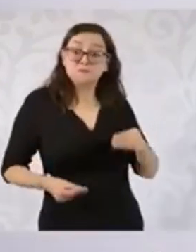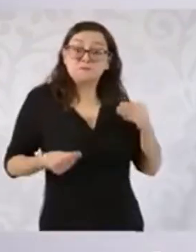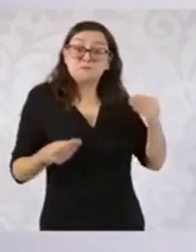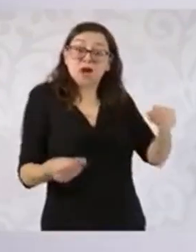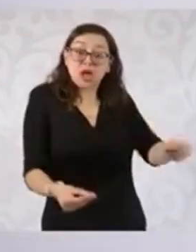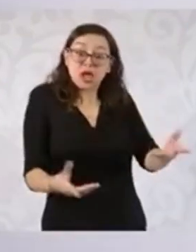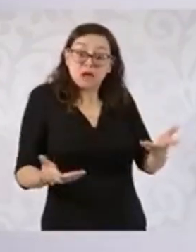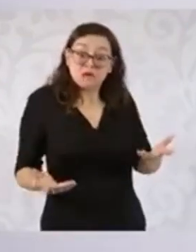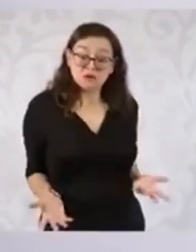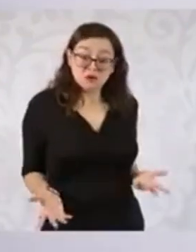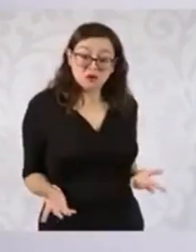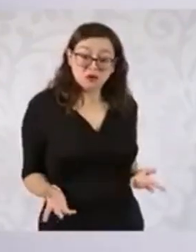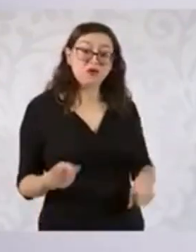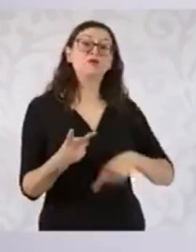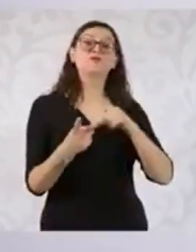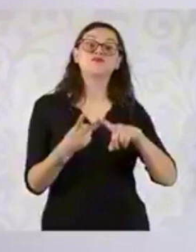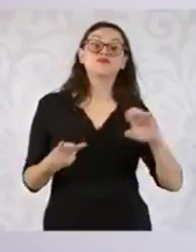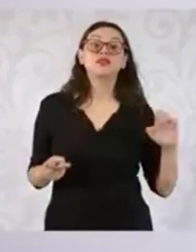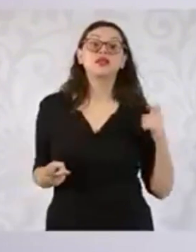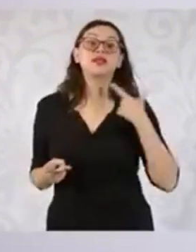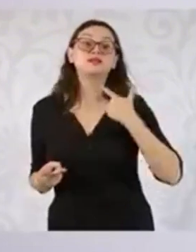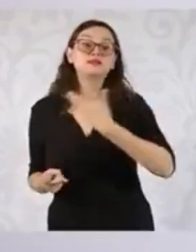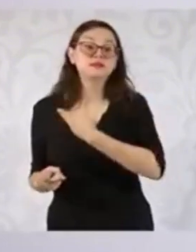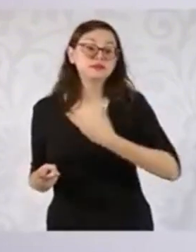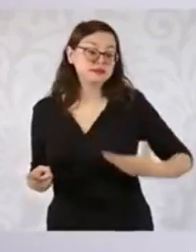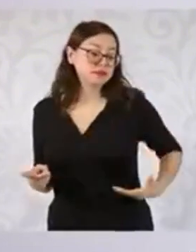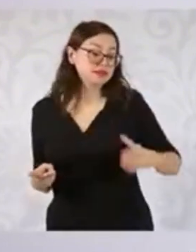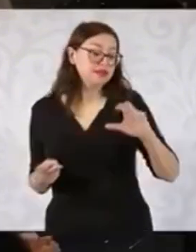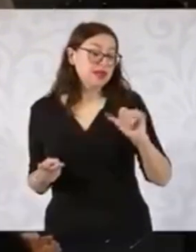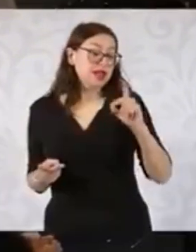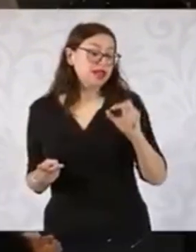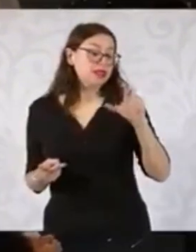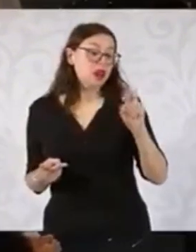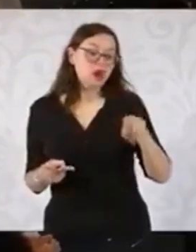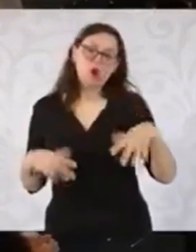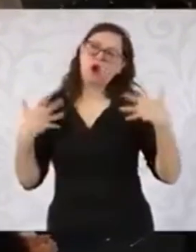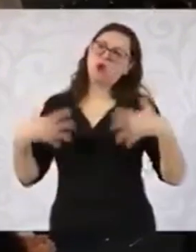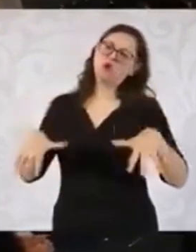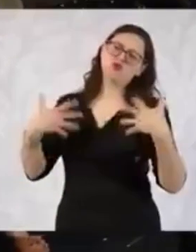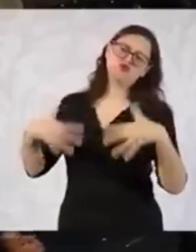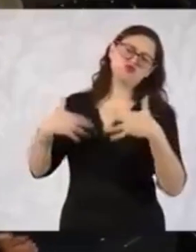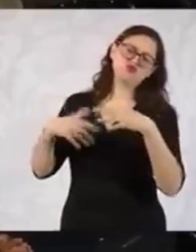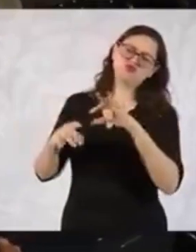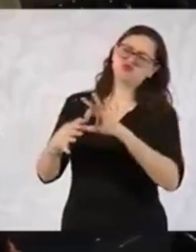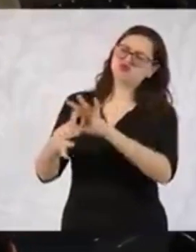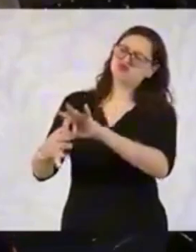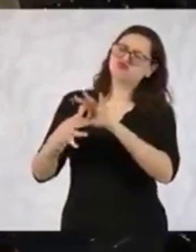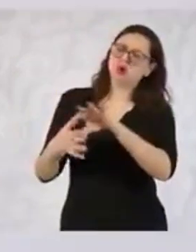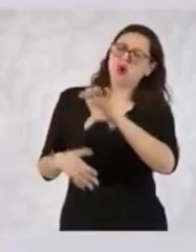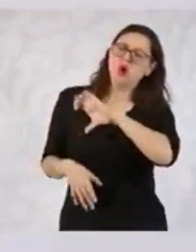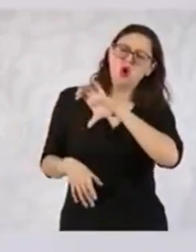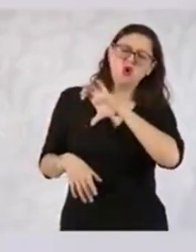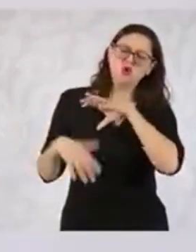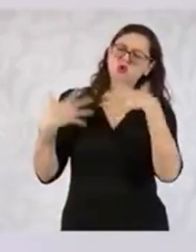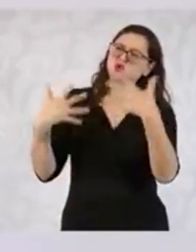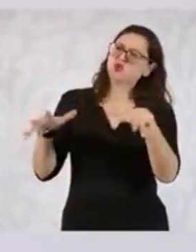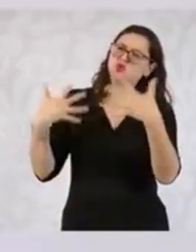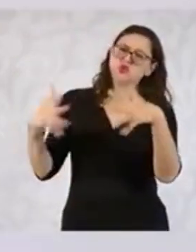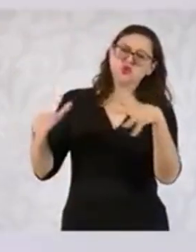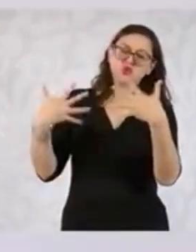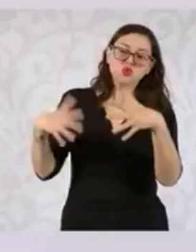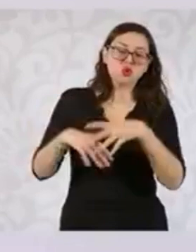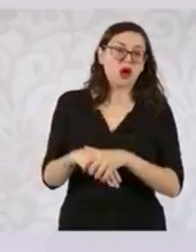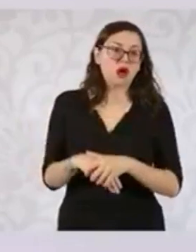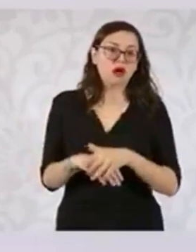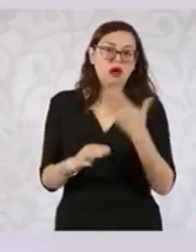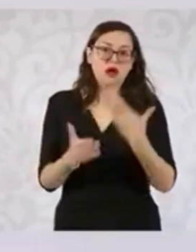maravillas de su secretario de Seguridad, hoy está preso en Estados Unidos porque se demuestra